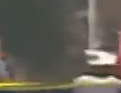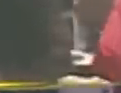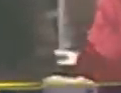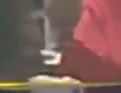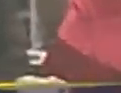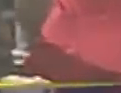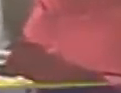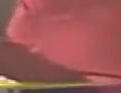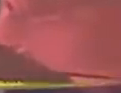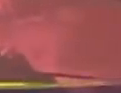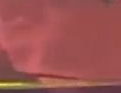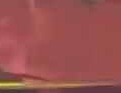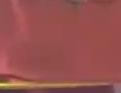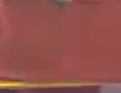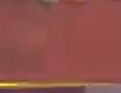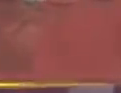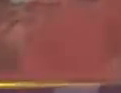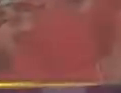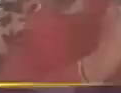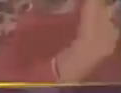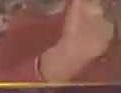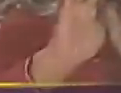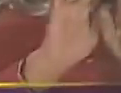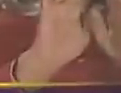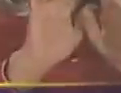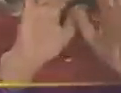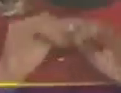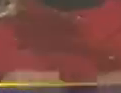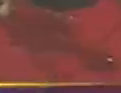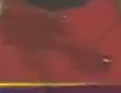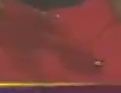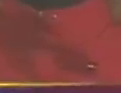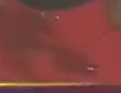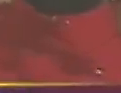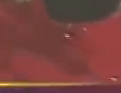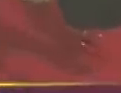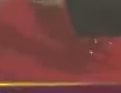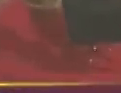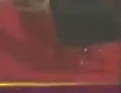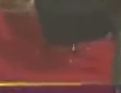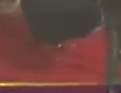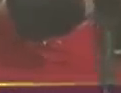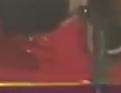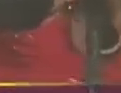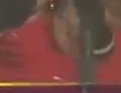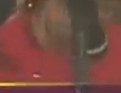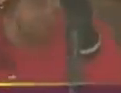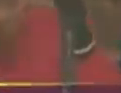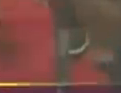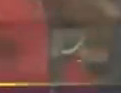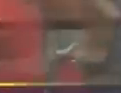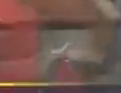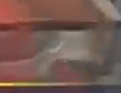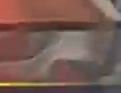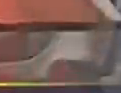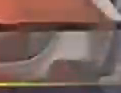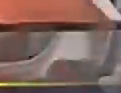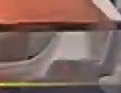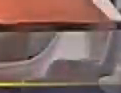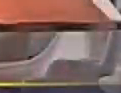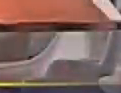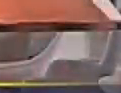Ya es el tercer lunes de enero. Ah, el primer lunes, 2 de enero.